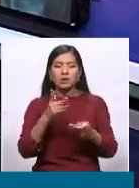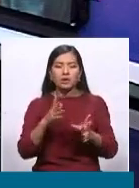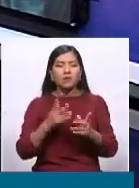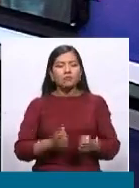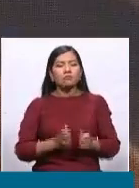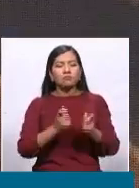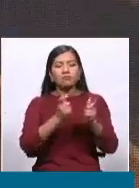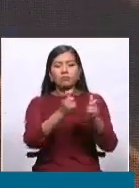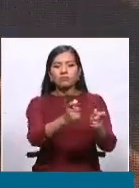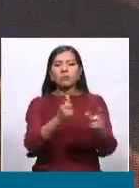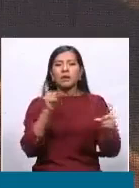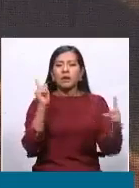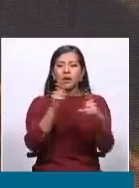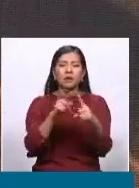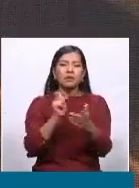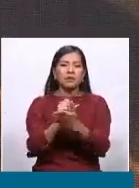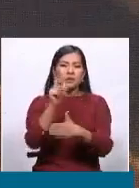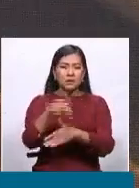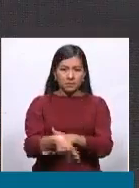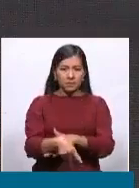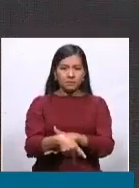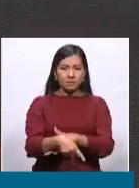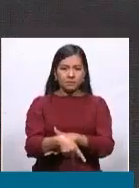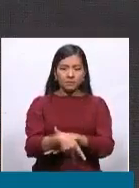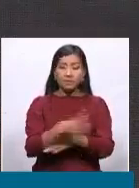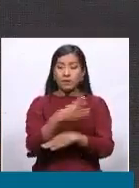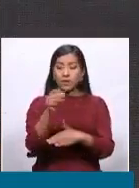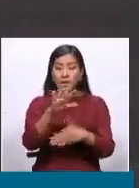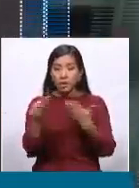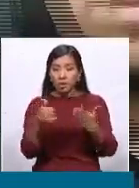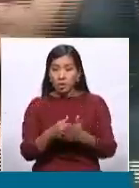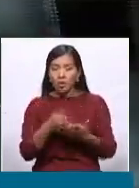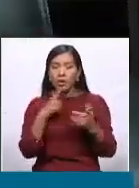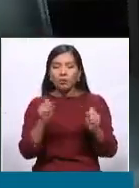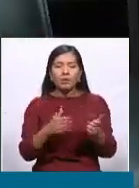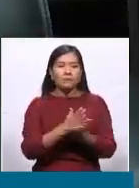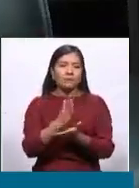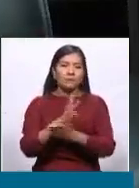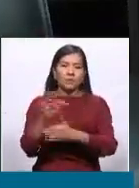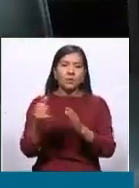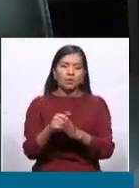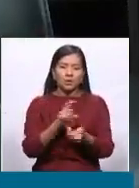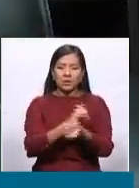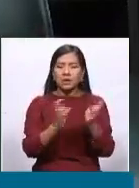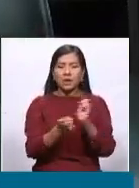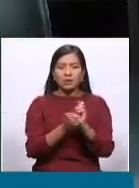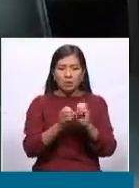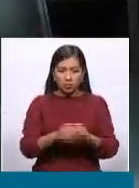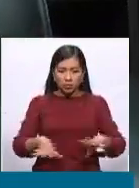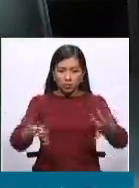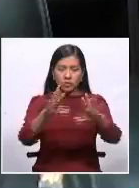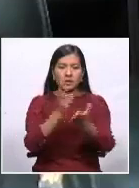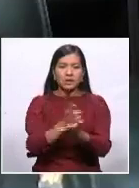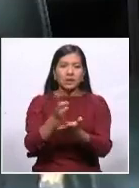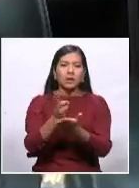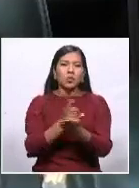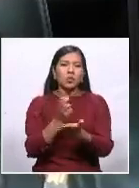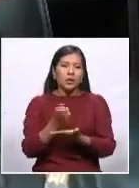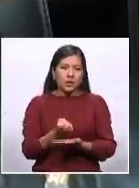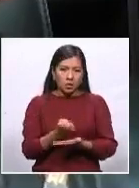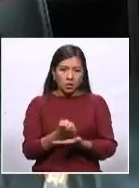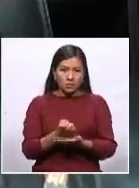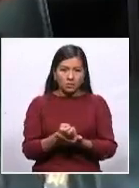entregados hasta el mes de septiembre y esto permitiría la redistribución de recursos económicos